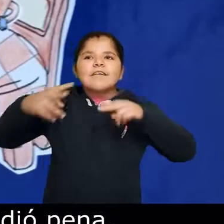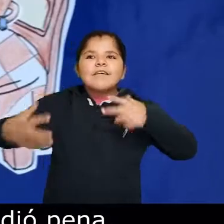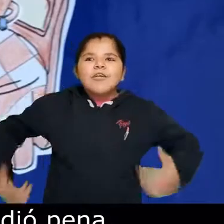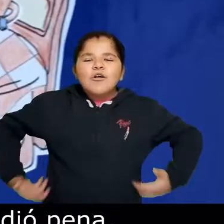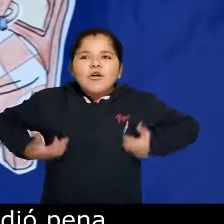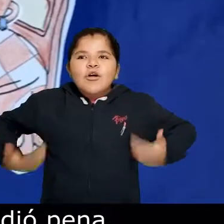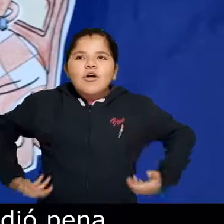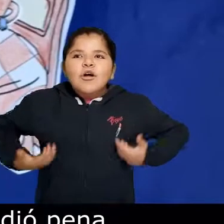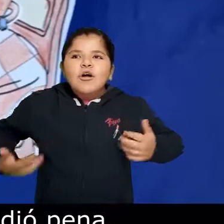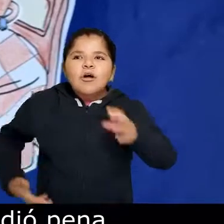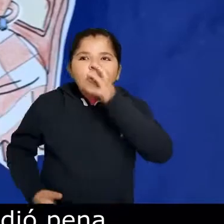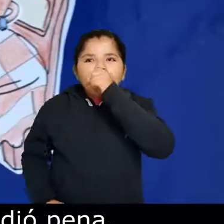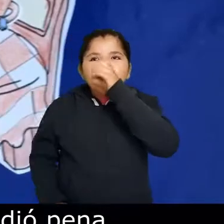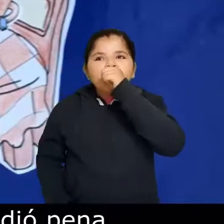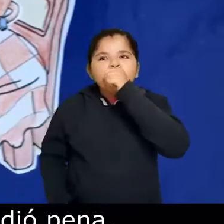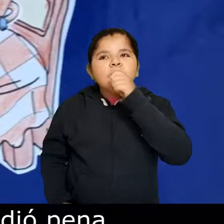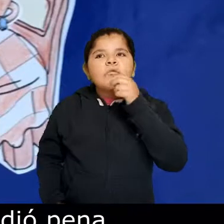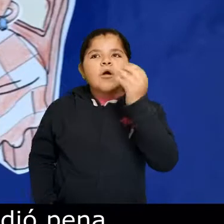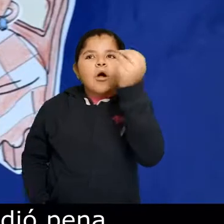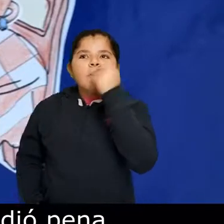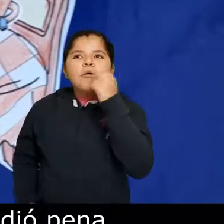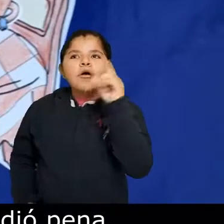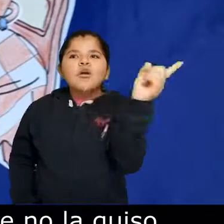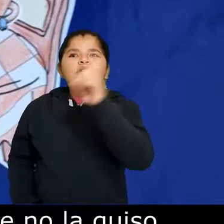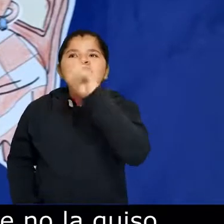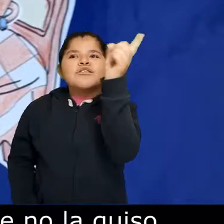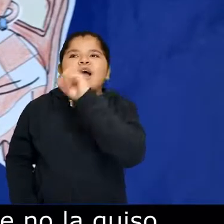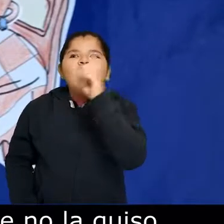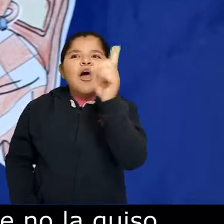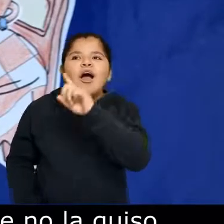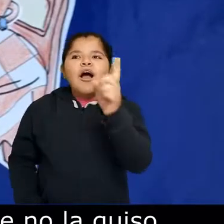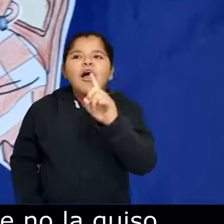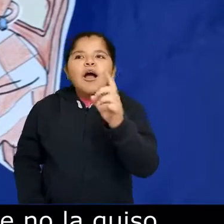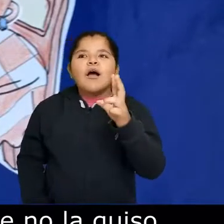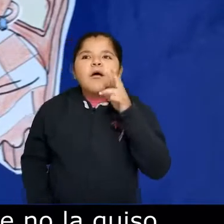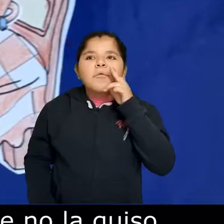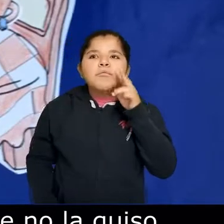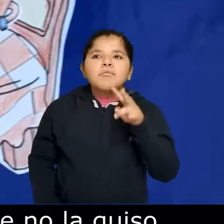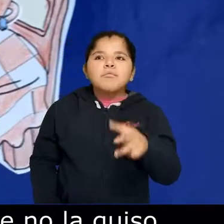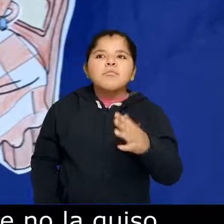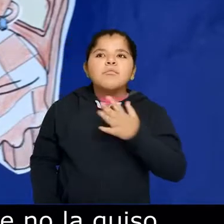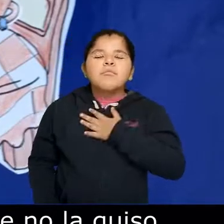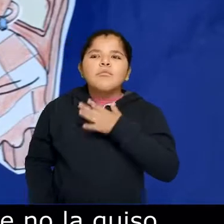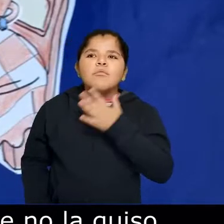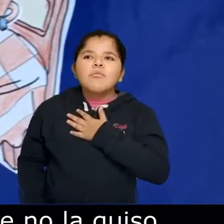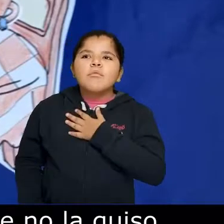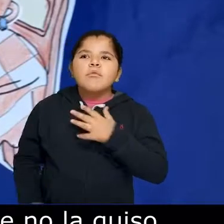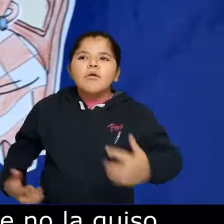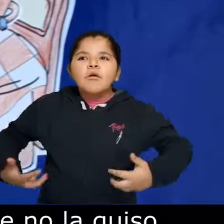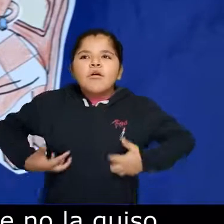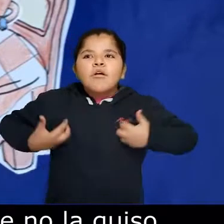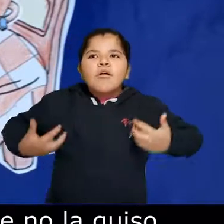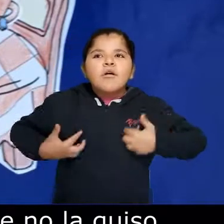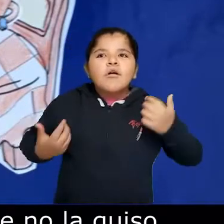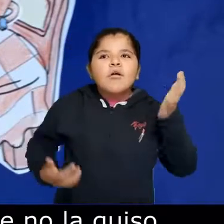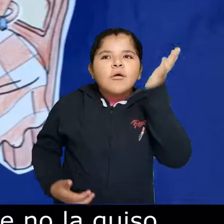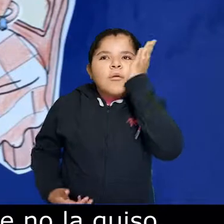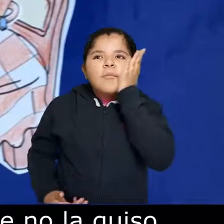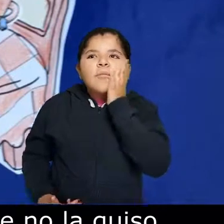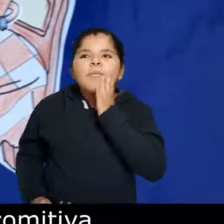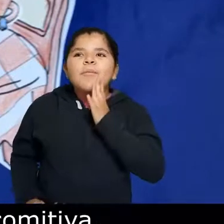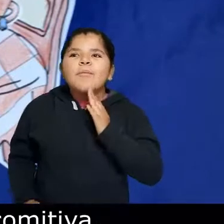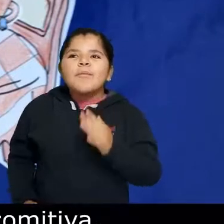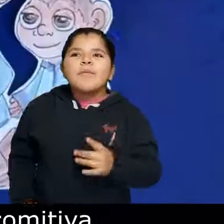La naranja le dio pena Fue tan bueno Monoliso Que de postre no la